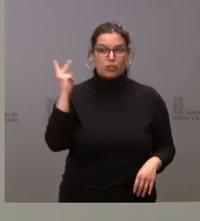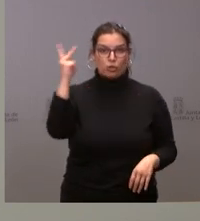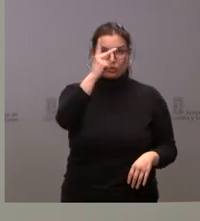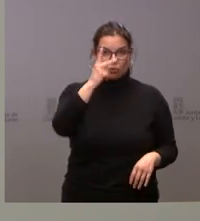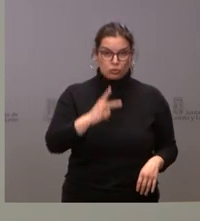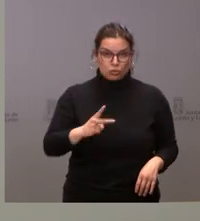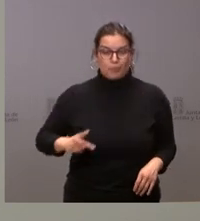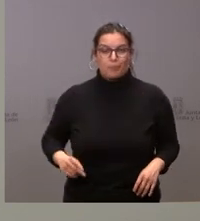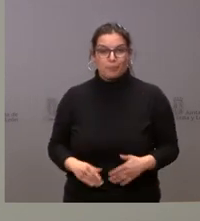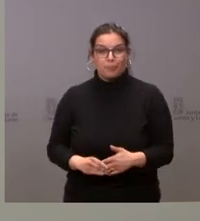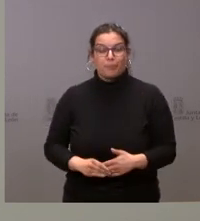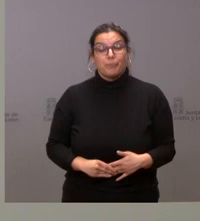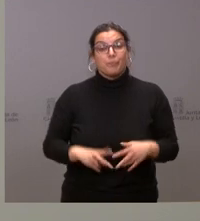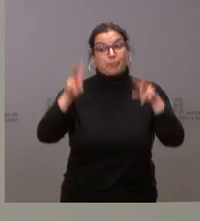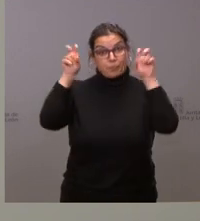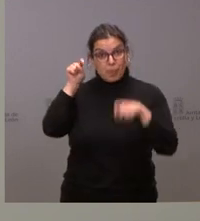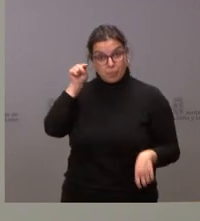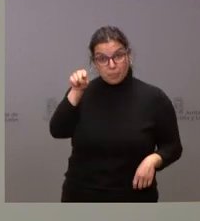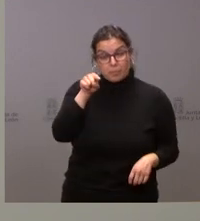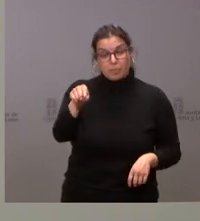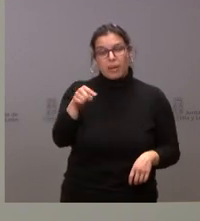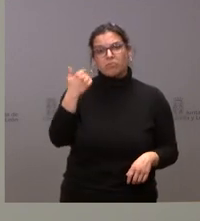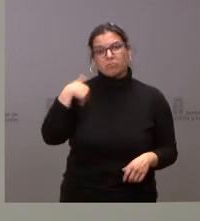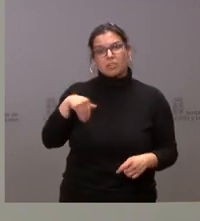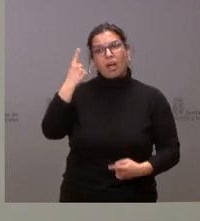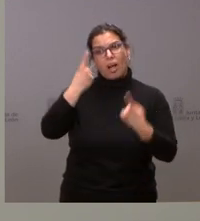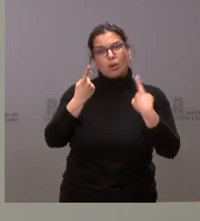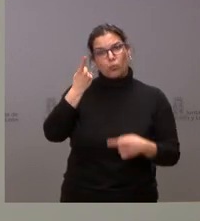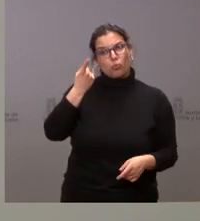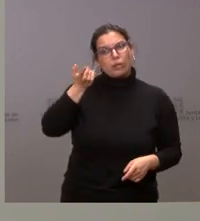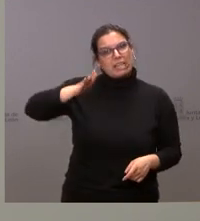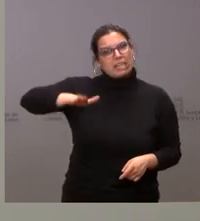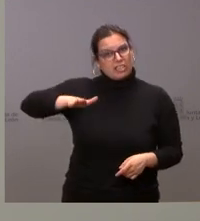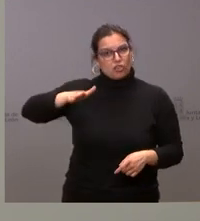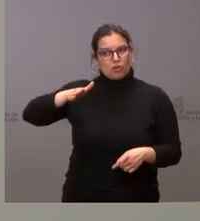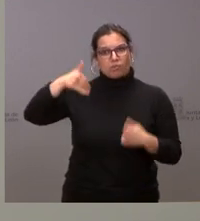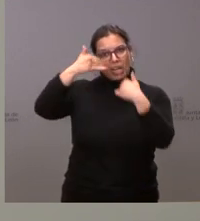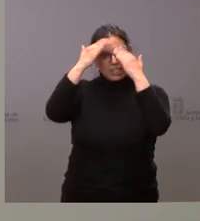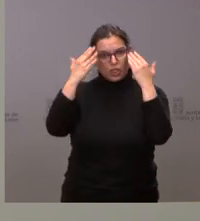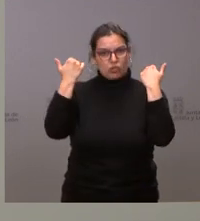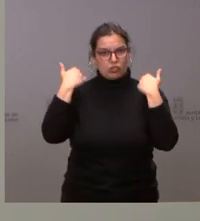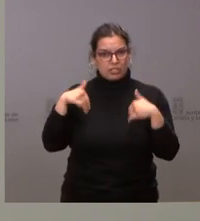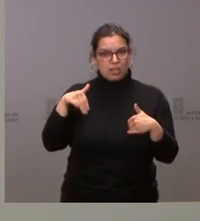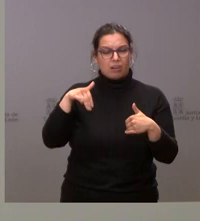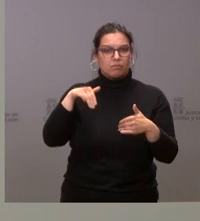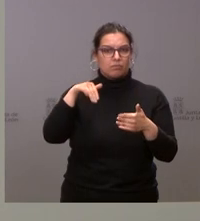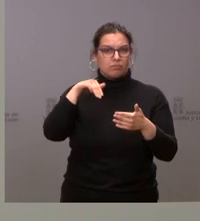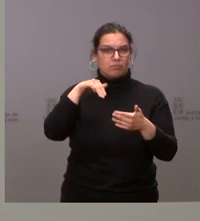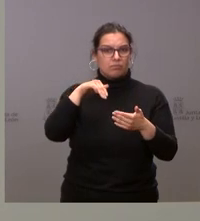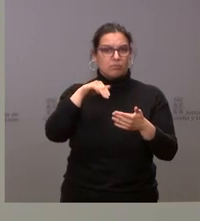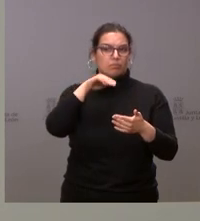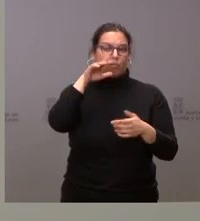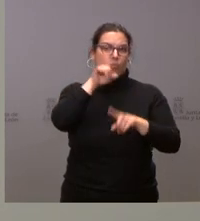En relación con este asunto, ya ha habido algún menor que ha sido atendido en el sistema sanitario con problemas